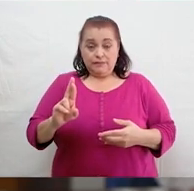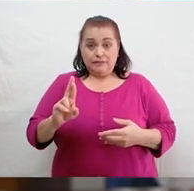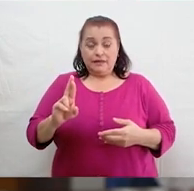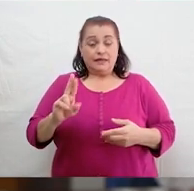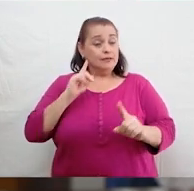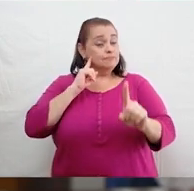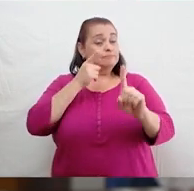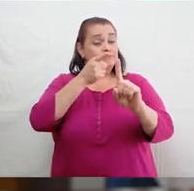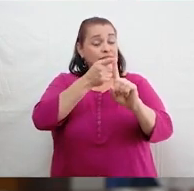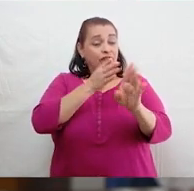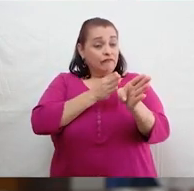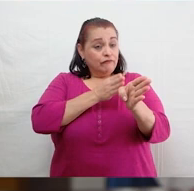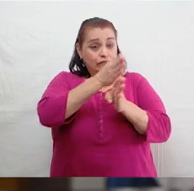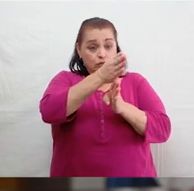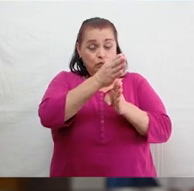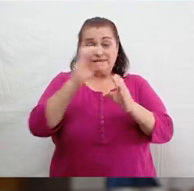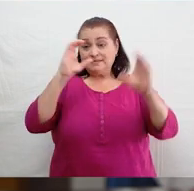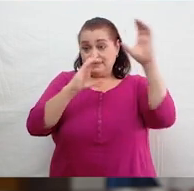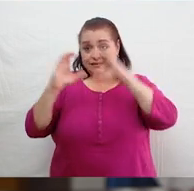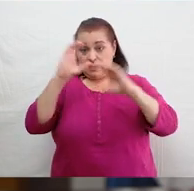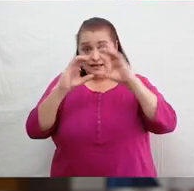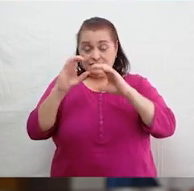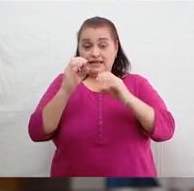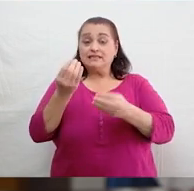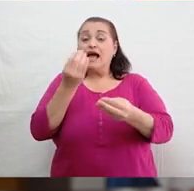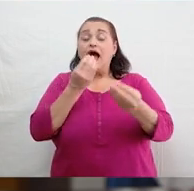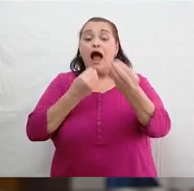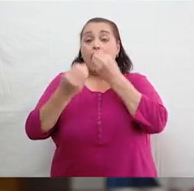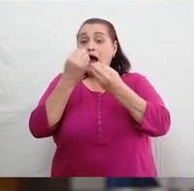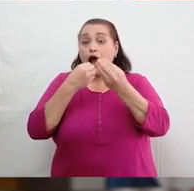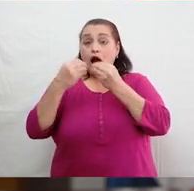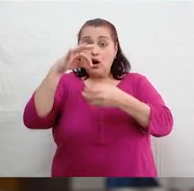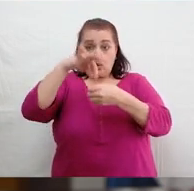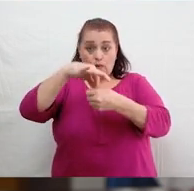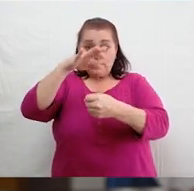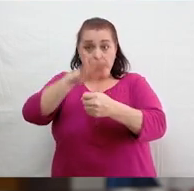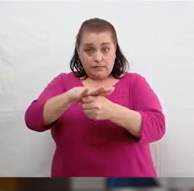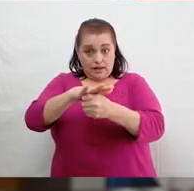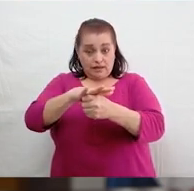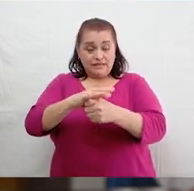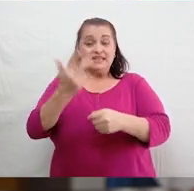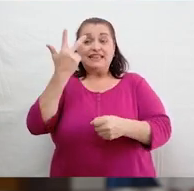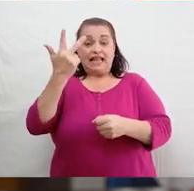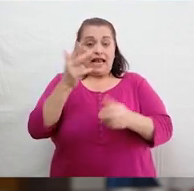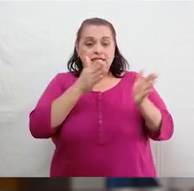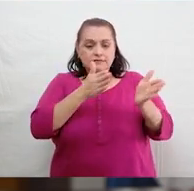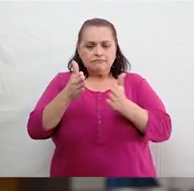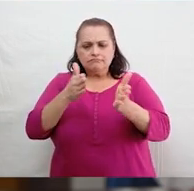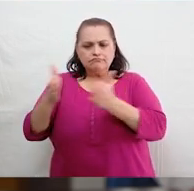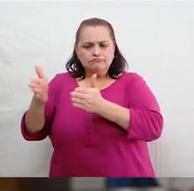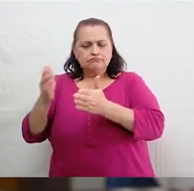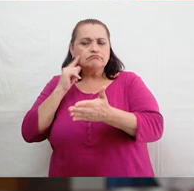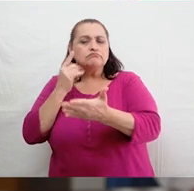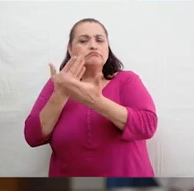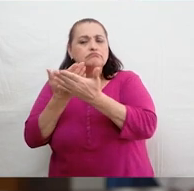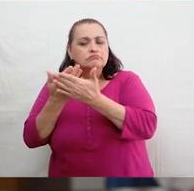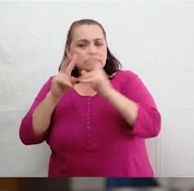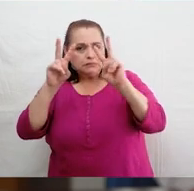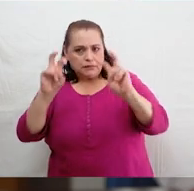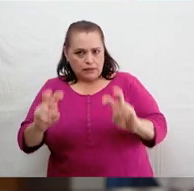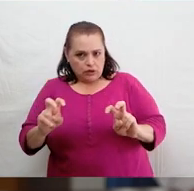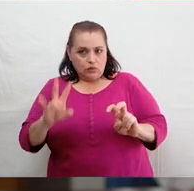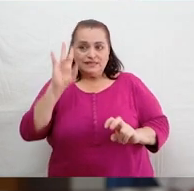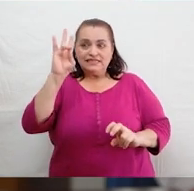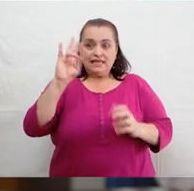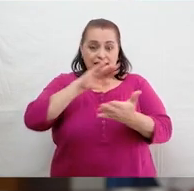través de la Facultad de Ciencias Agroalimentarias, tres estaciones experimentales, siete centros